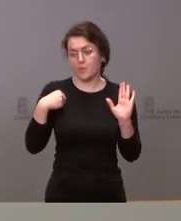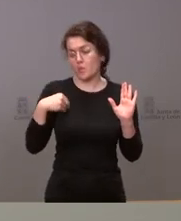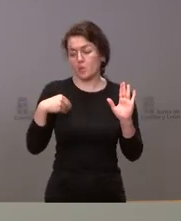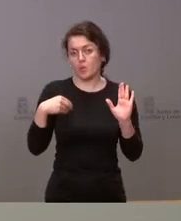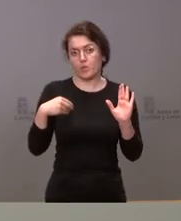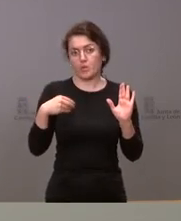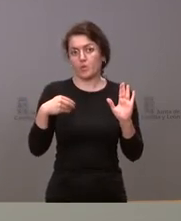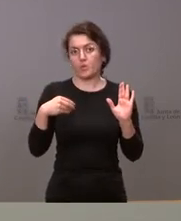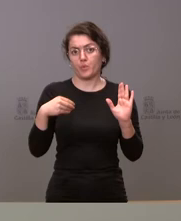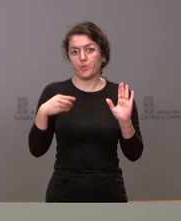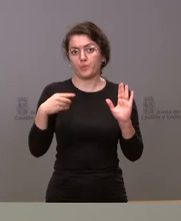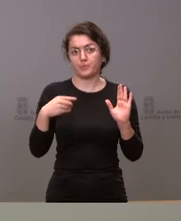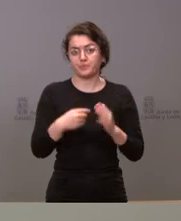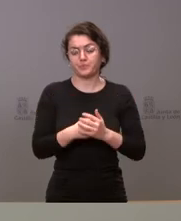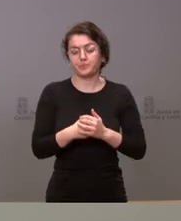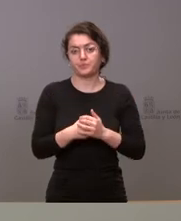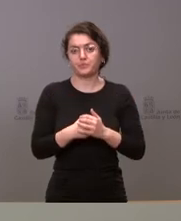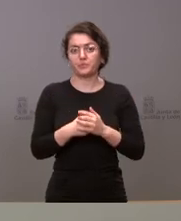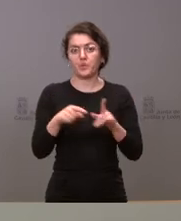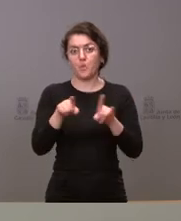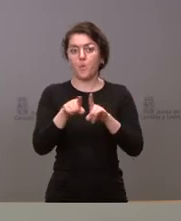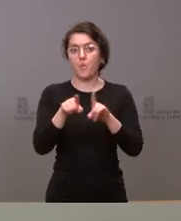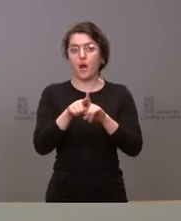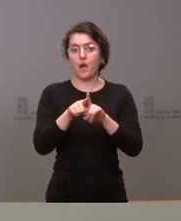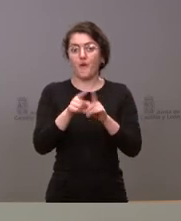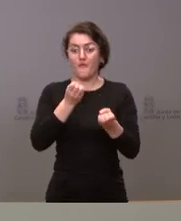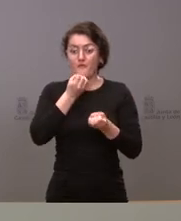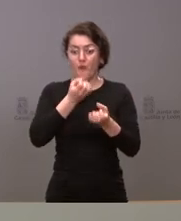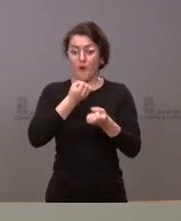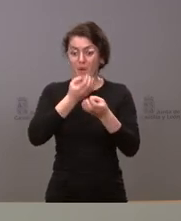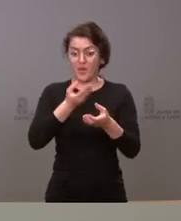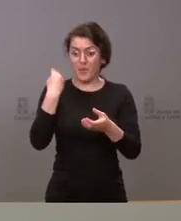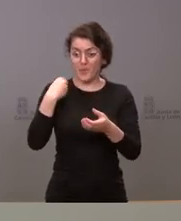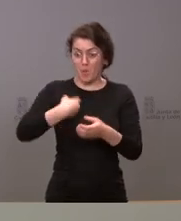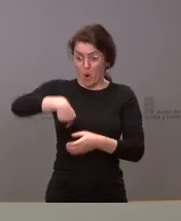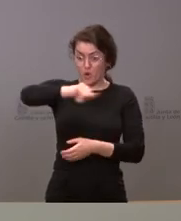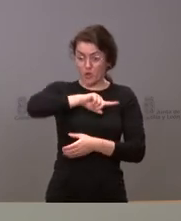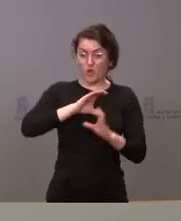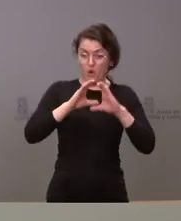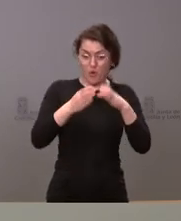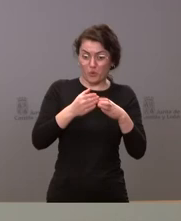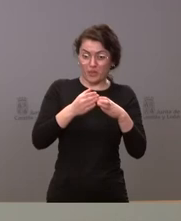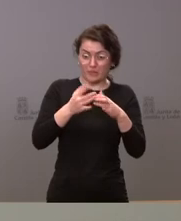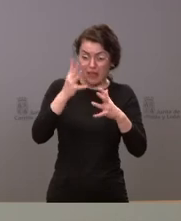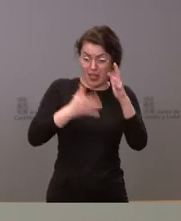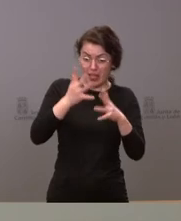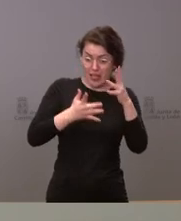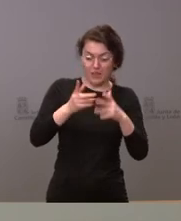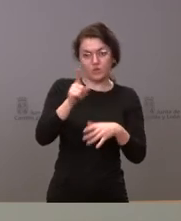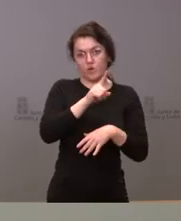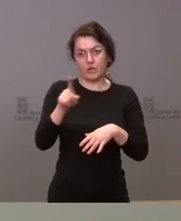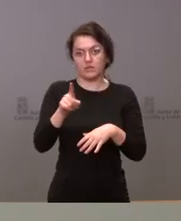que no es una información que elabore la junta de Castilla y León sobre todo por no apuntarnos una responsabilidad un tanto